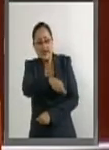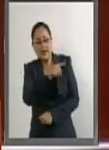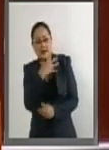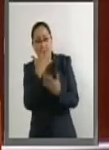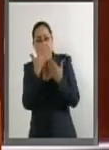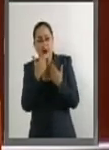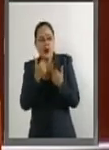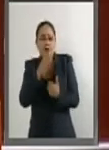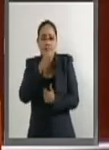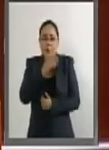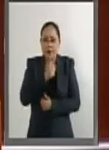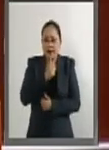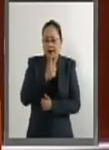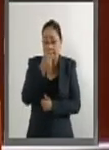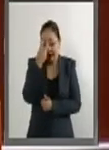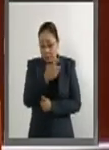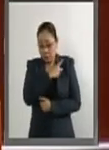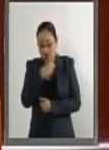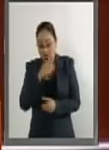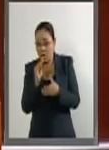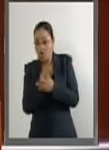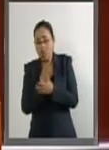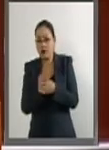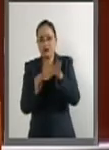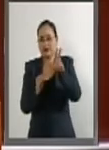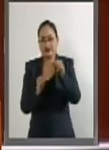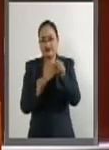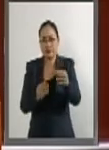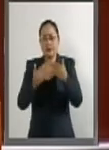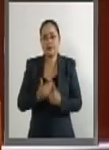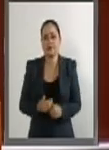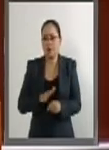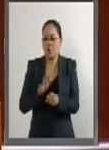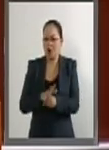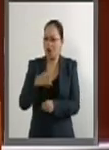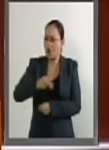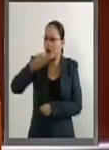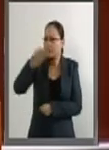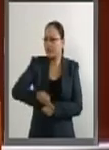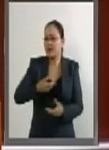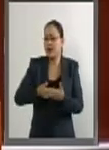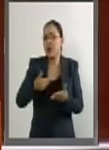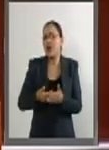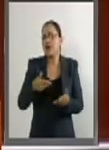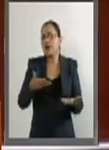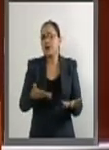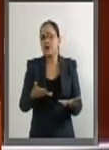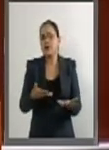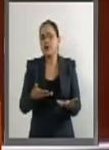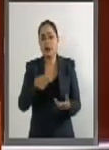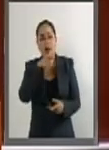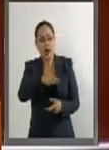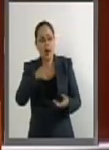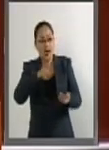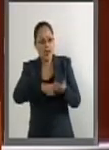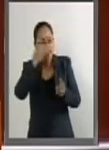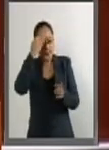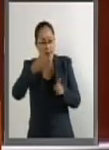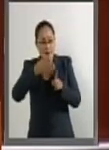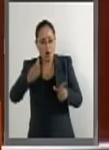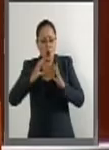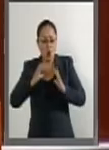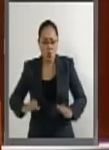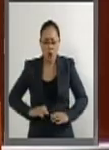pueden ni deben pasar desapercibida. Es intolerable que en un momento de vulnerabilidad física y